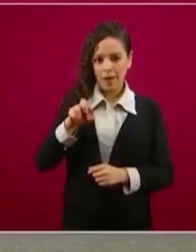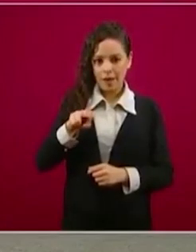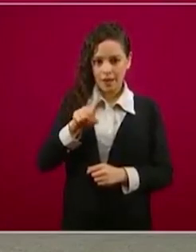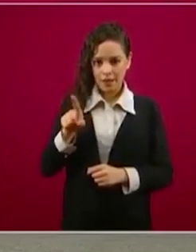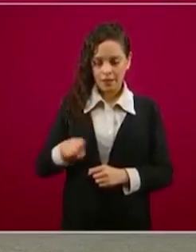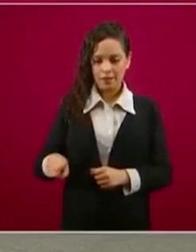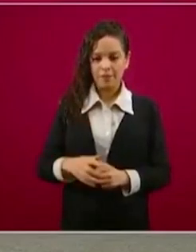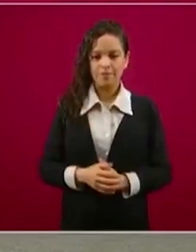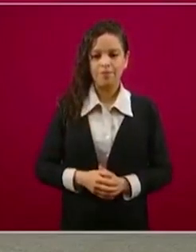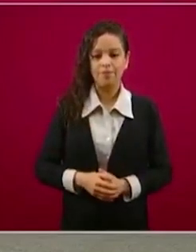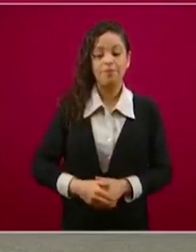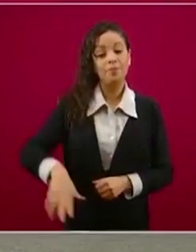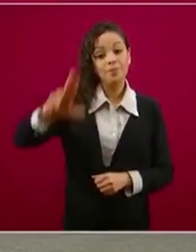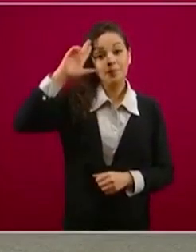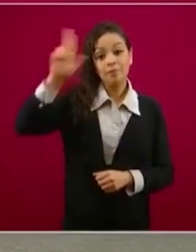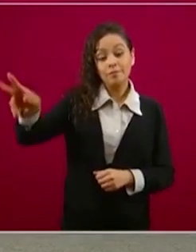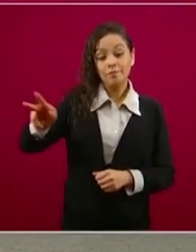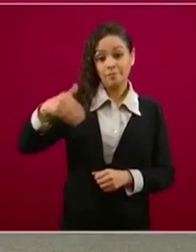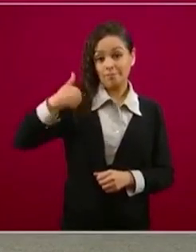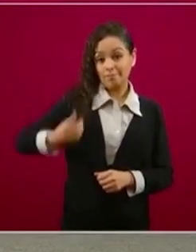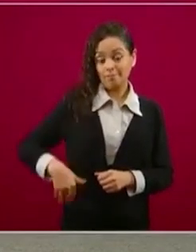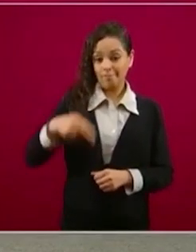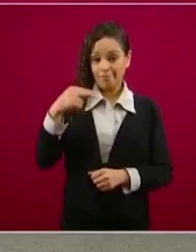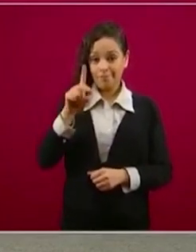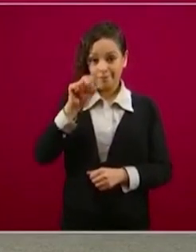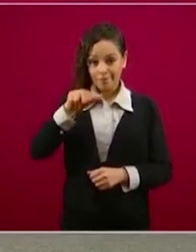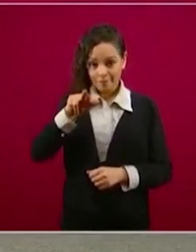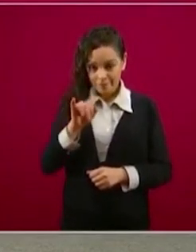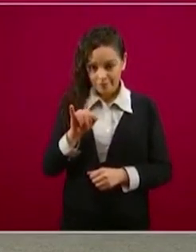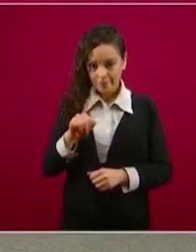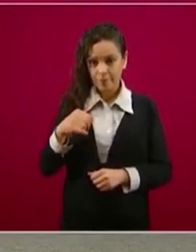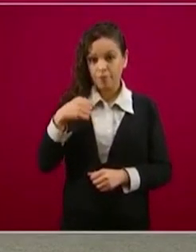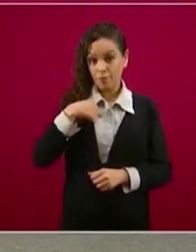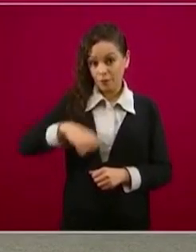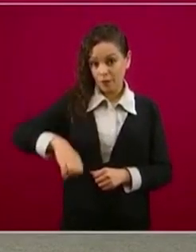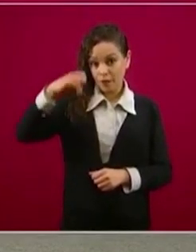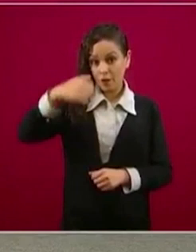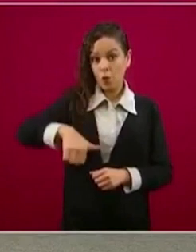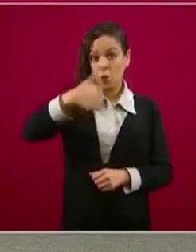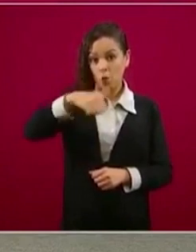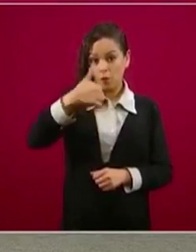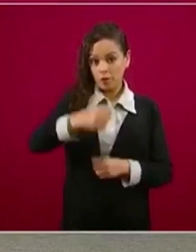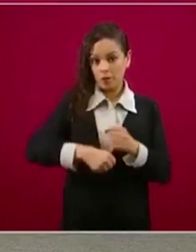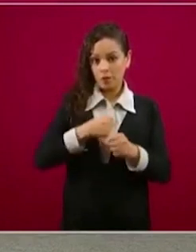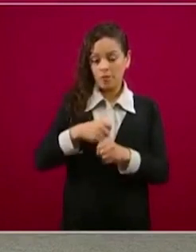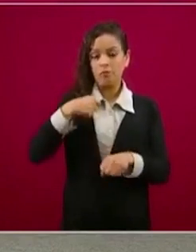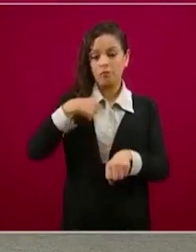Hola, mi nombre es Dani, tengo 11 años y tengo hemofilia.